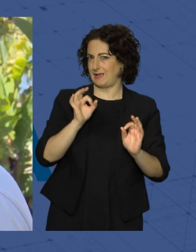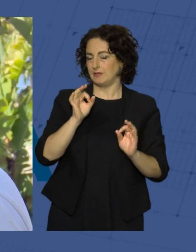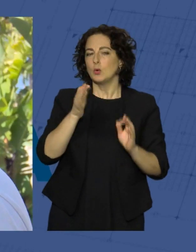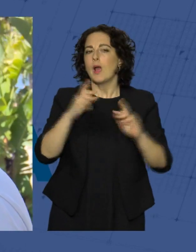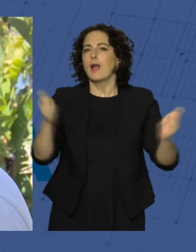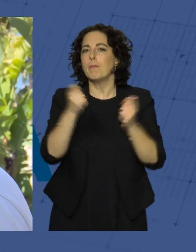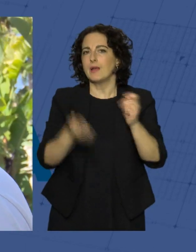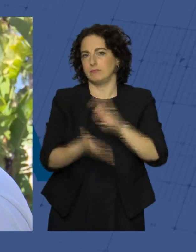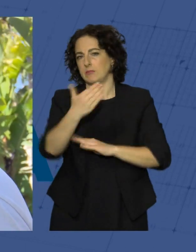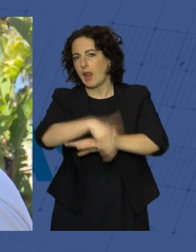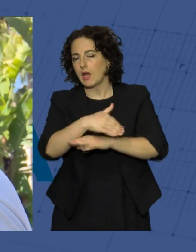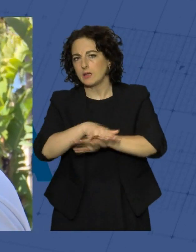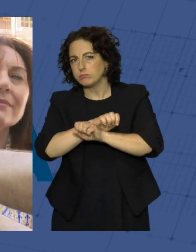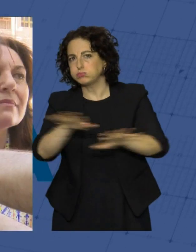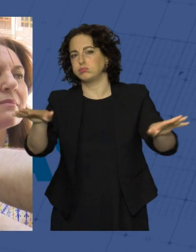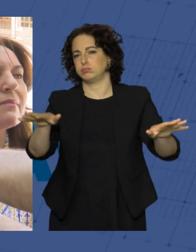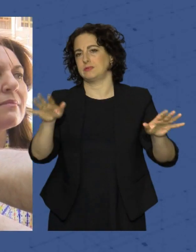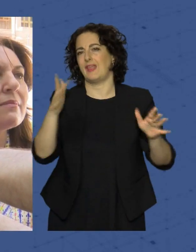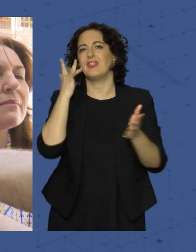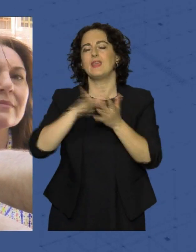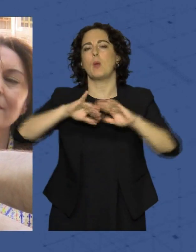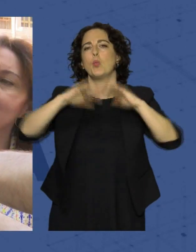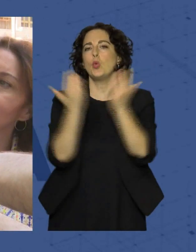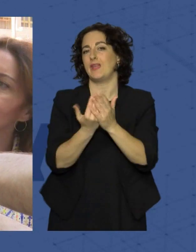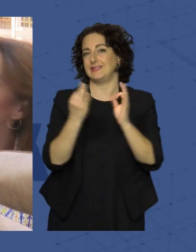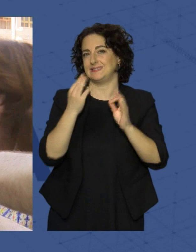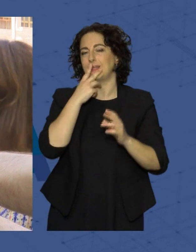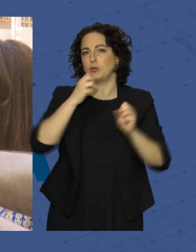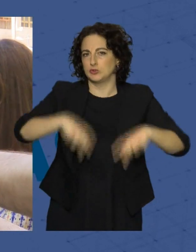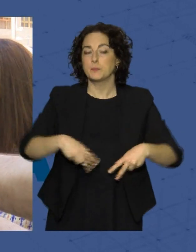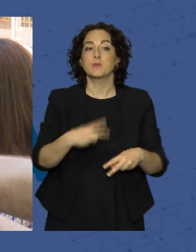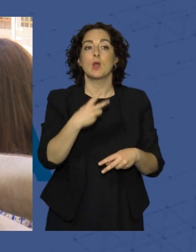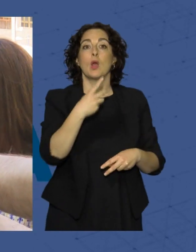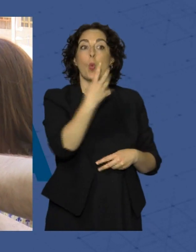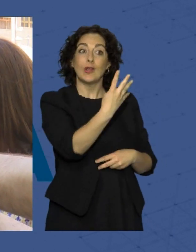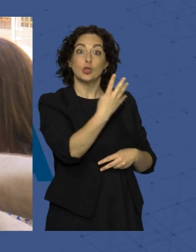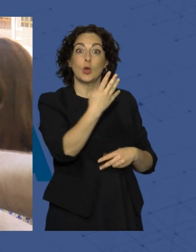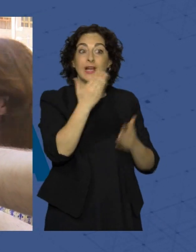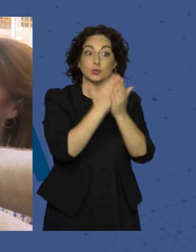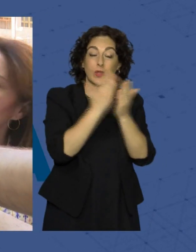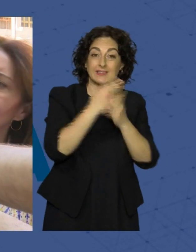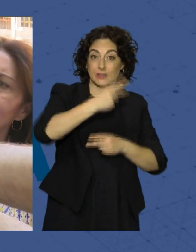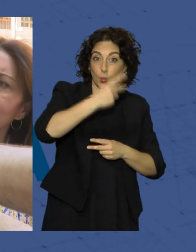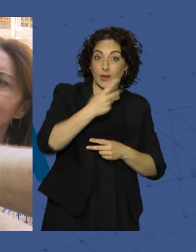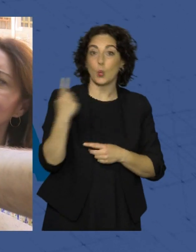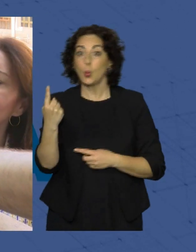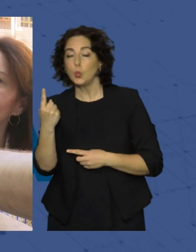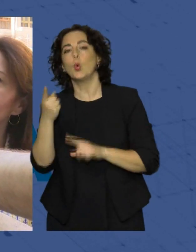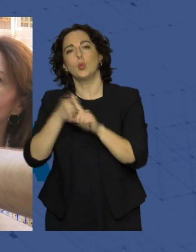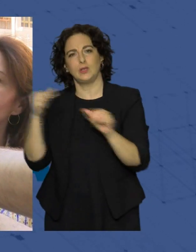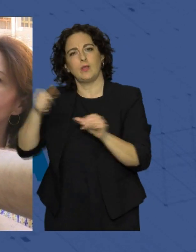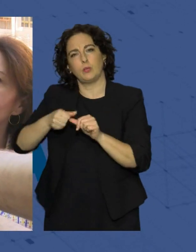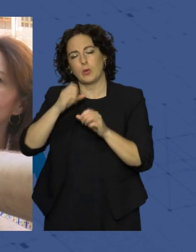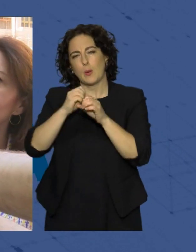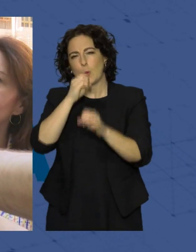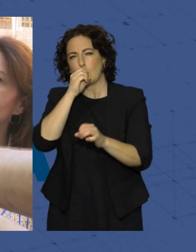en el Día Mundial sin Tabaco. Uno de cada cuatro estudiantes de secundaria ha usado vapeadores durante el último mes.